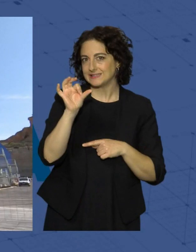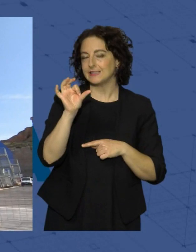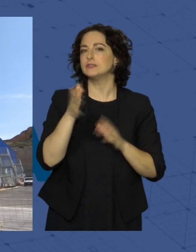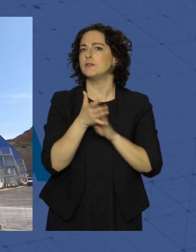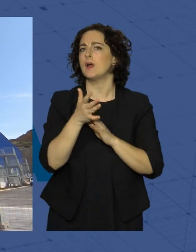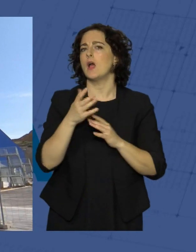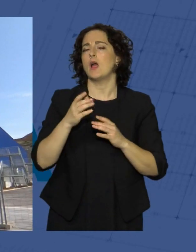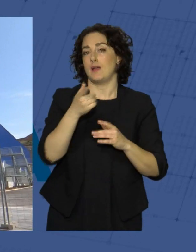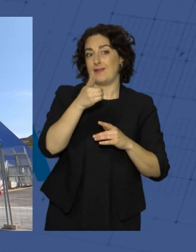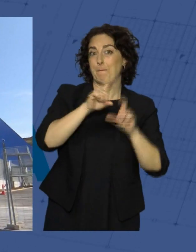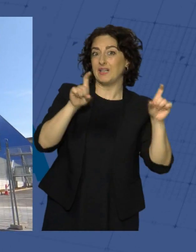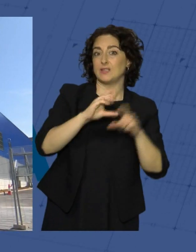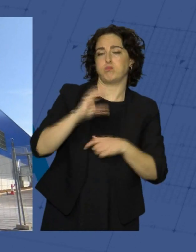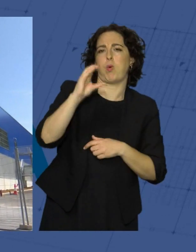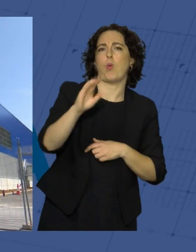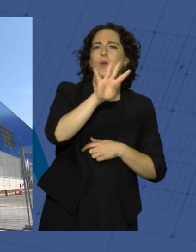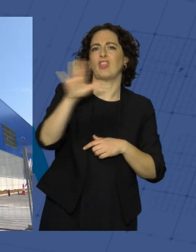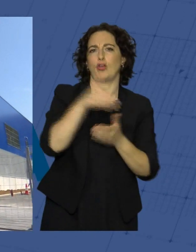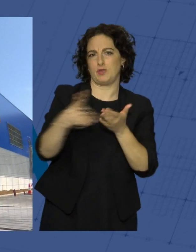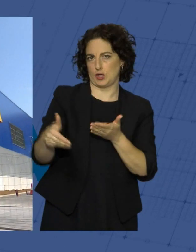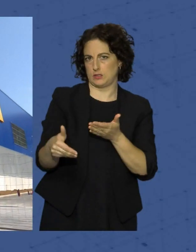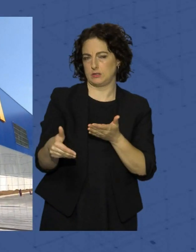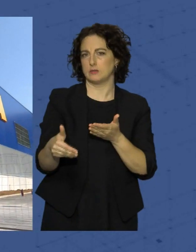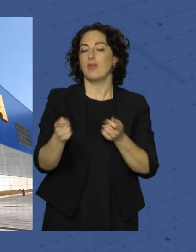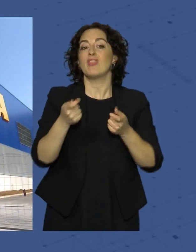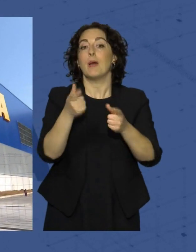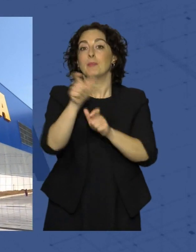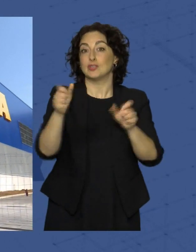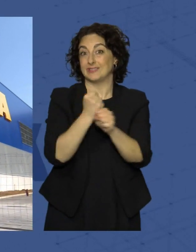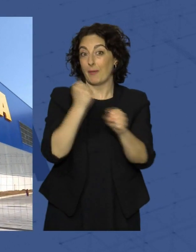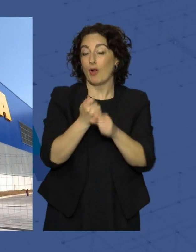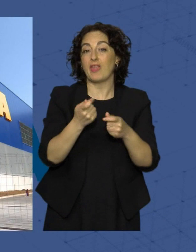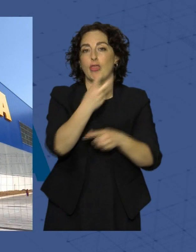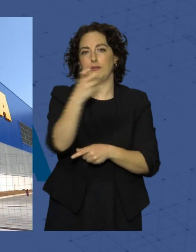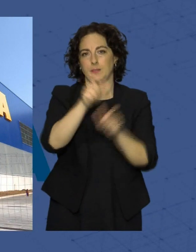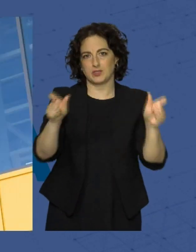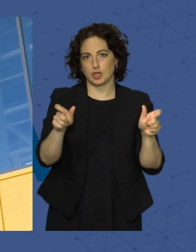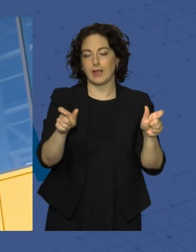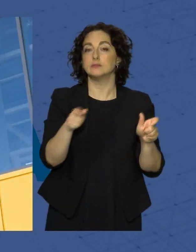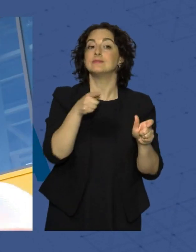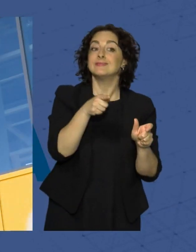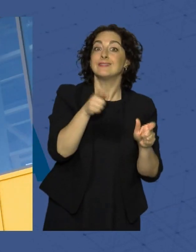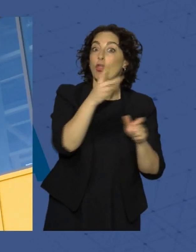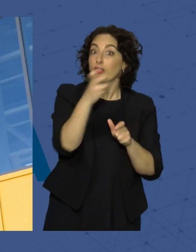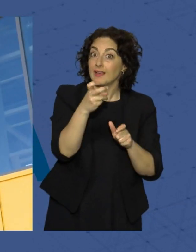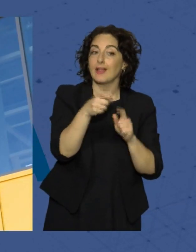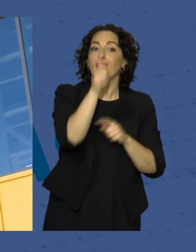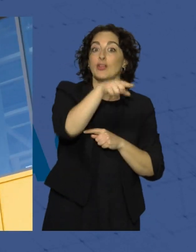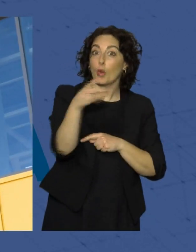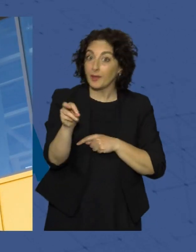inversión de más de 45 millones y va a dar trabajo a 200 personas, de las cuales 120